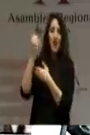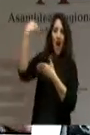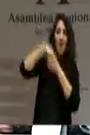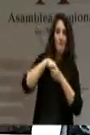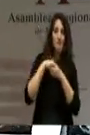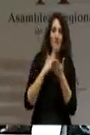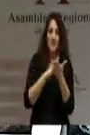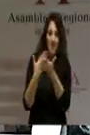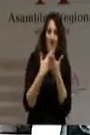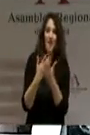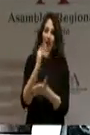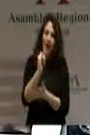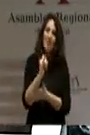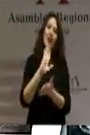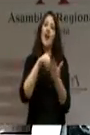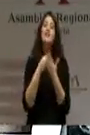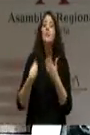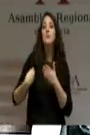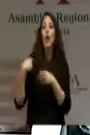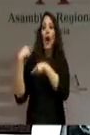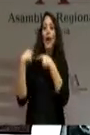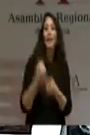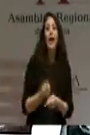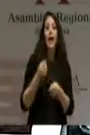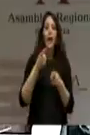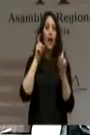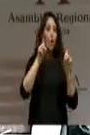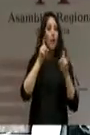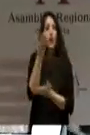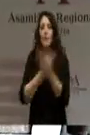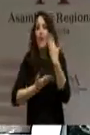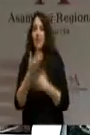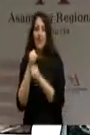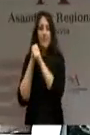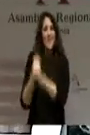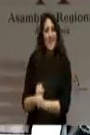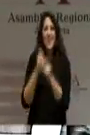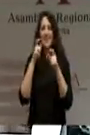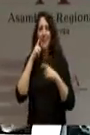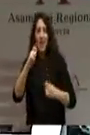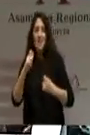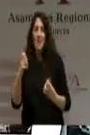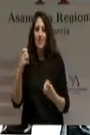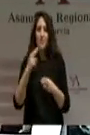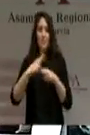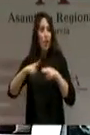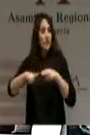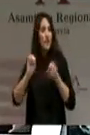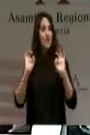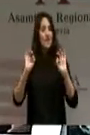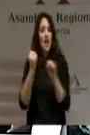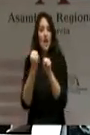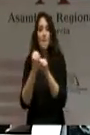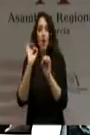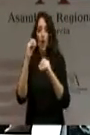que no pueden dedicarse ni a la educación, ni a la sanidad, ni a la discapacidad, ni a la dependencia, ni a las políticas de empleo o a la corrección de las